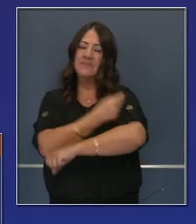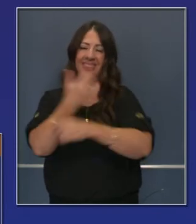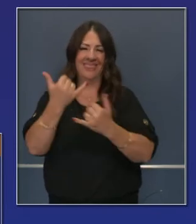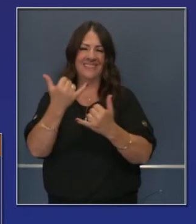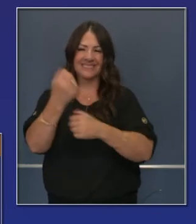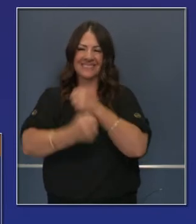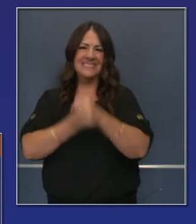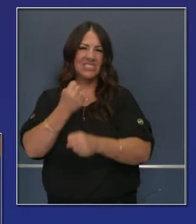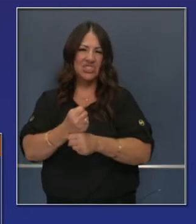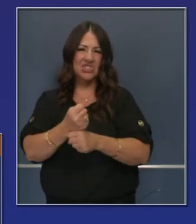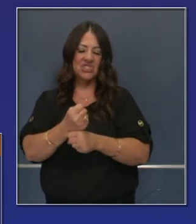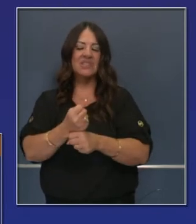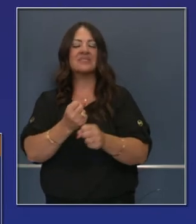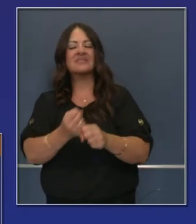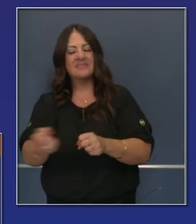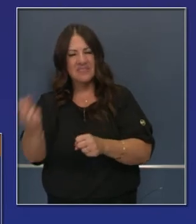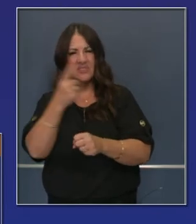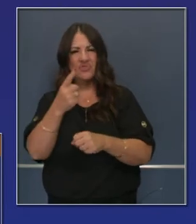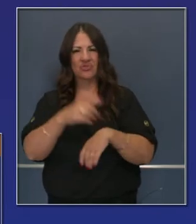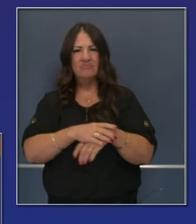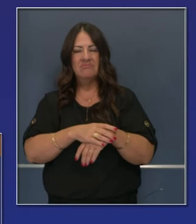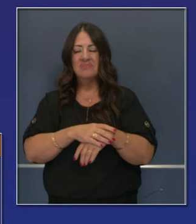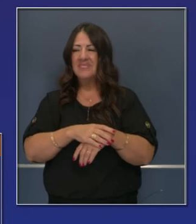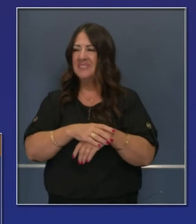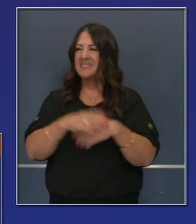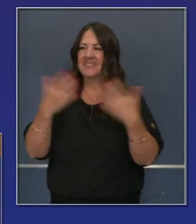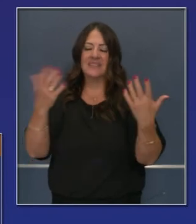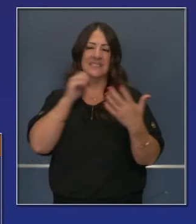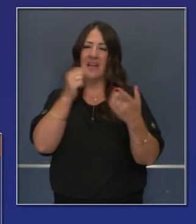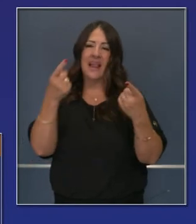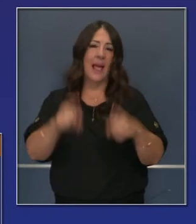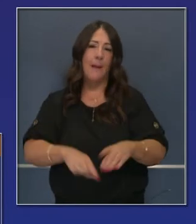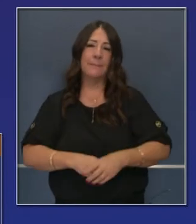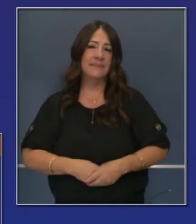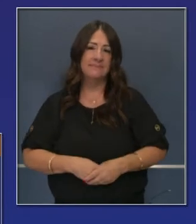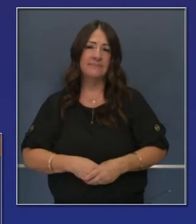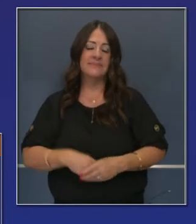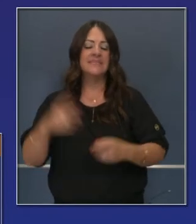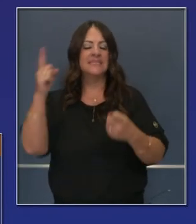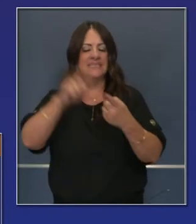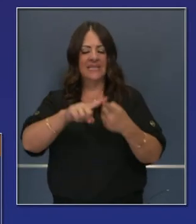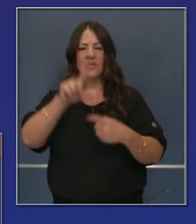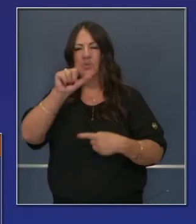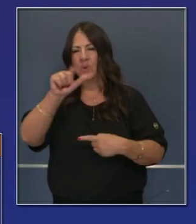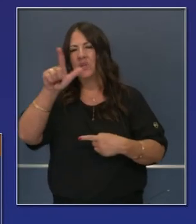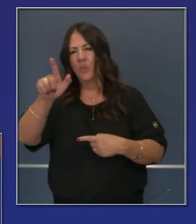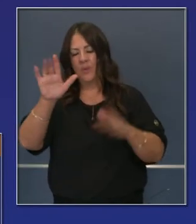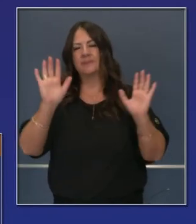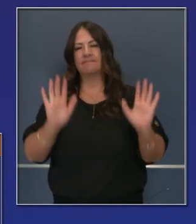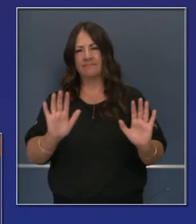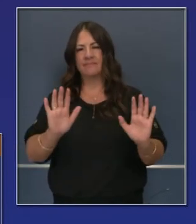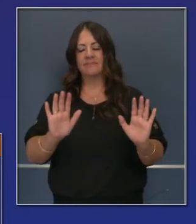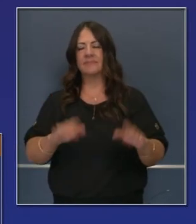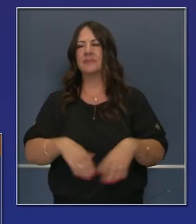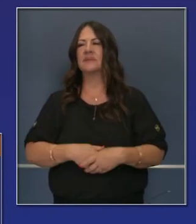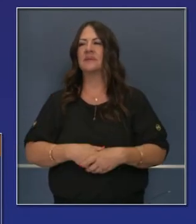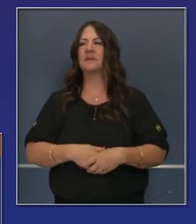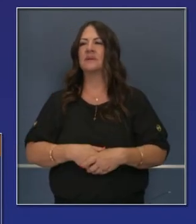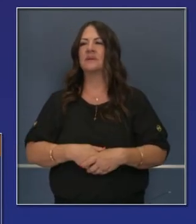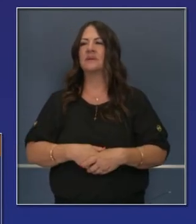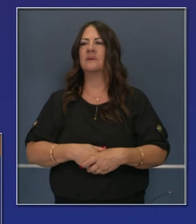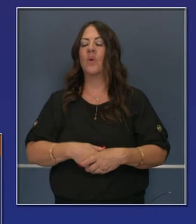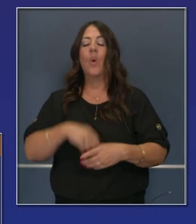mayoría abrumadora de todos nosotros de ir a donde tenemos que estar como Estado, como país, eso no va a pasar antes del 2021.